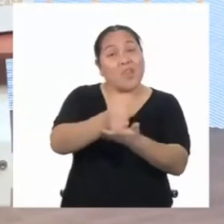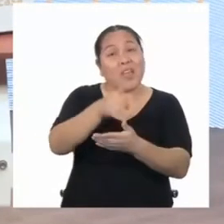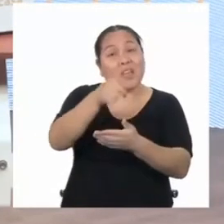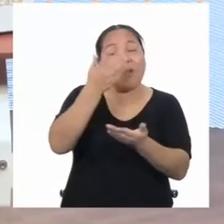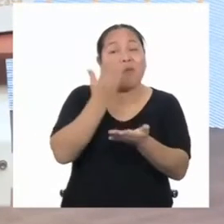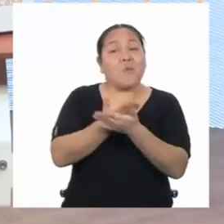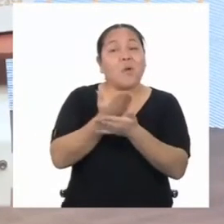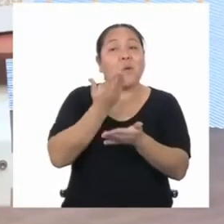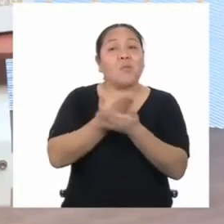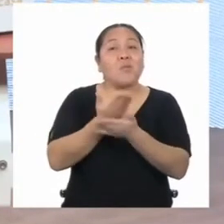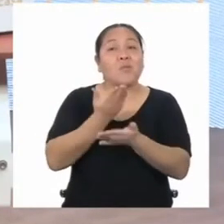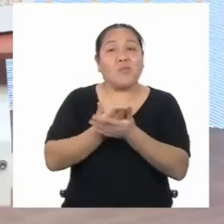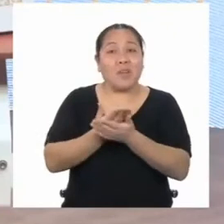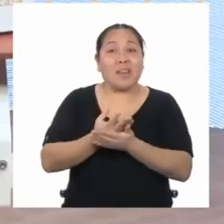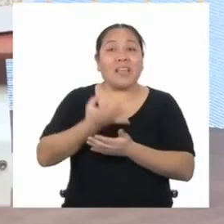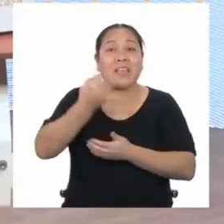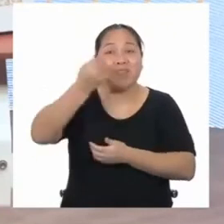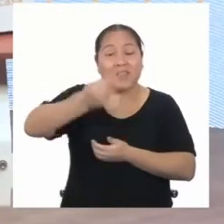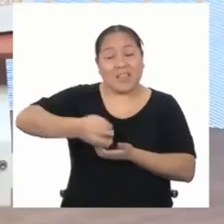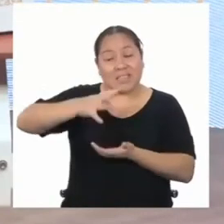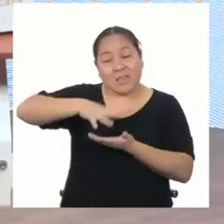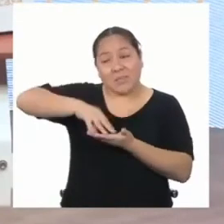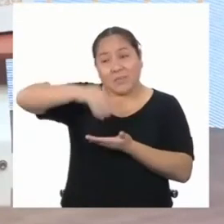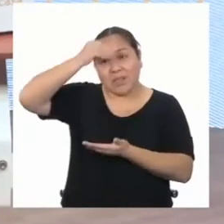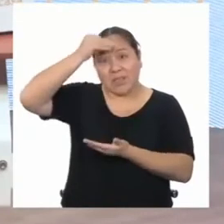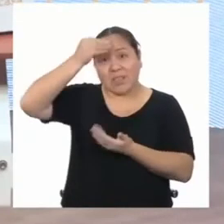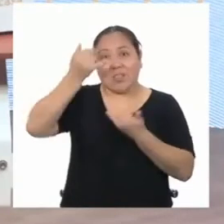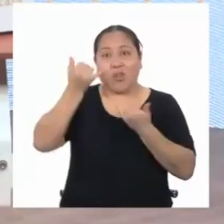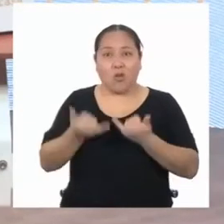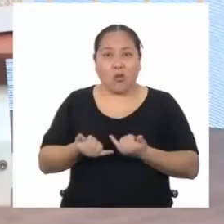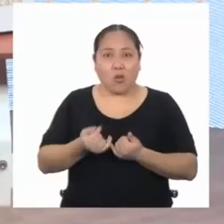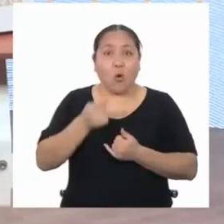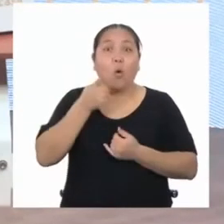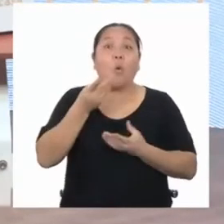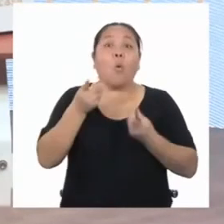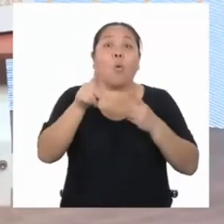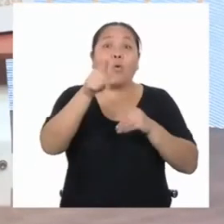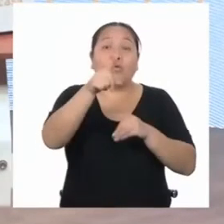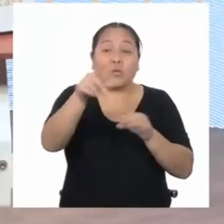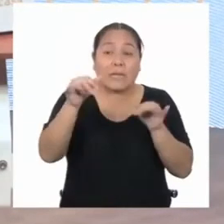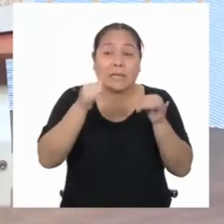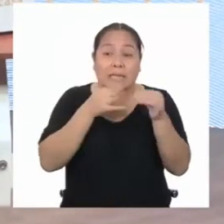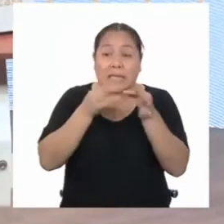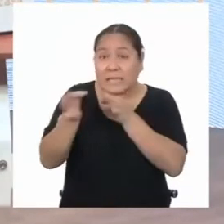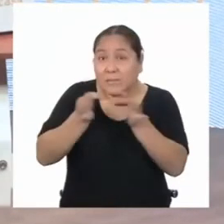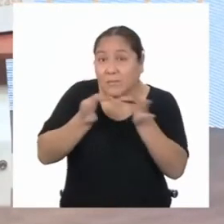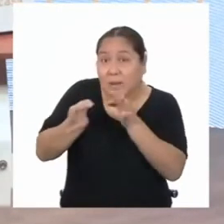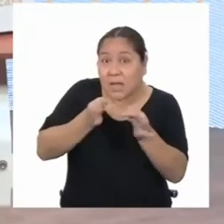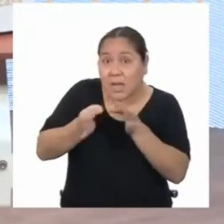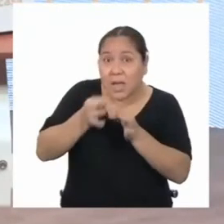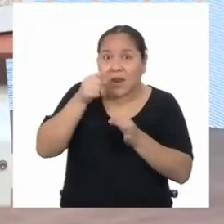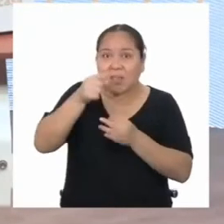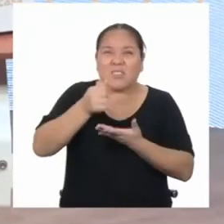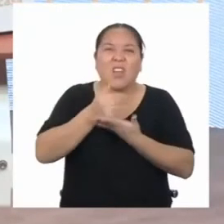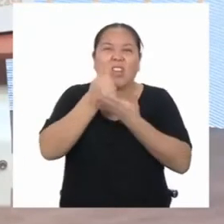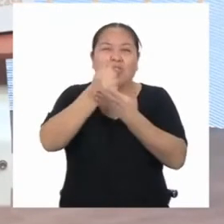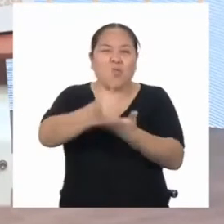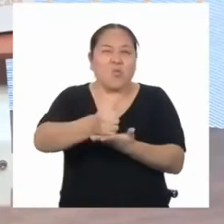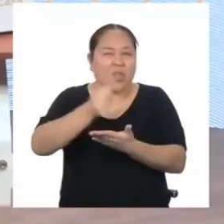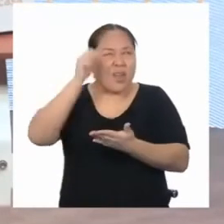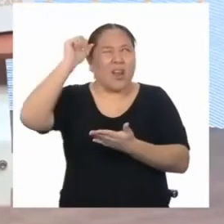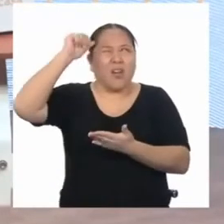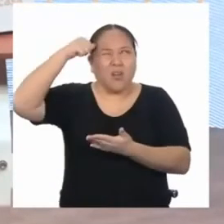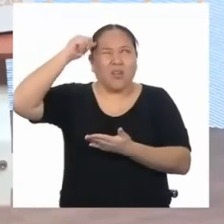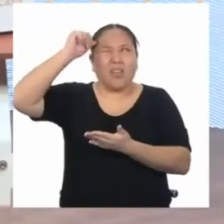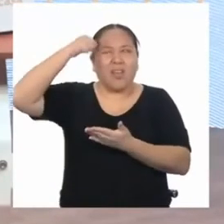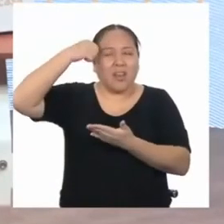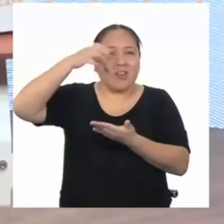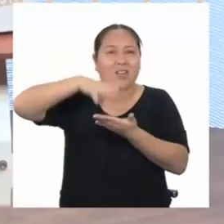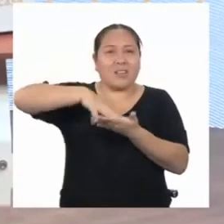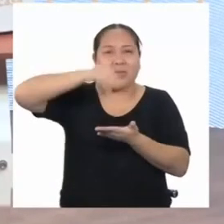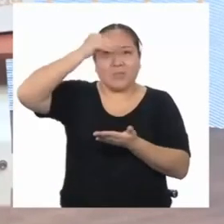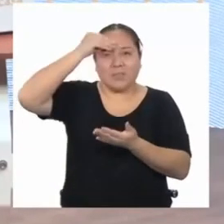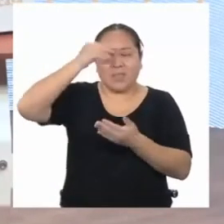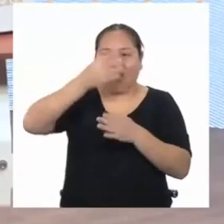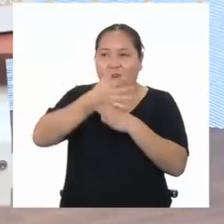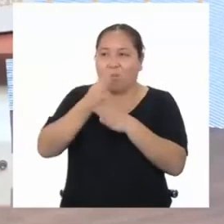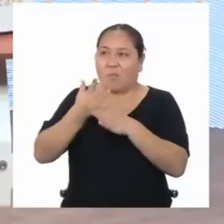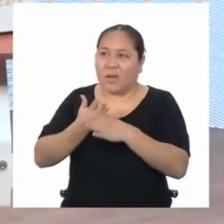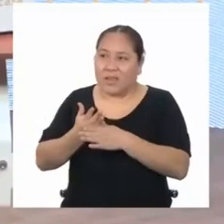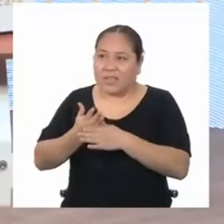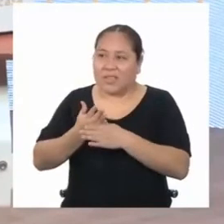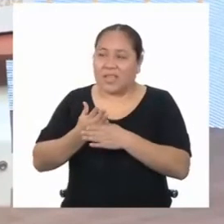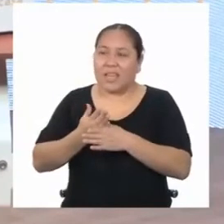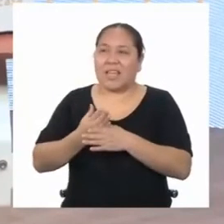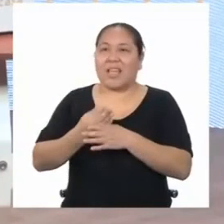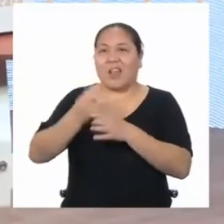confirmar lo que han aprendido hoy. Explicar es una gran forma de repasar lo que sabemos y de compartir nuestros conocimientos con las y los demás.